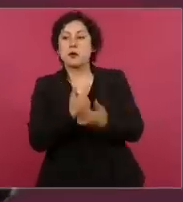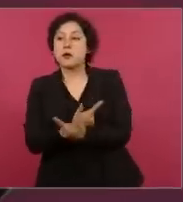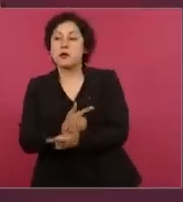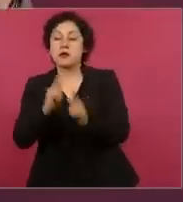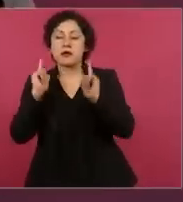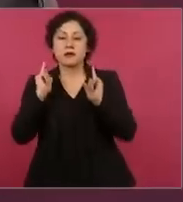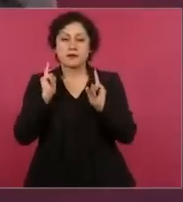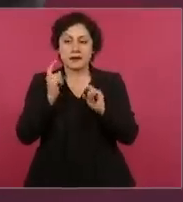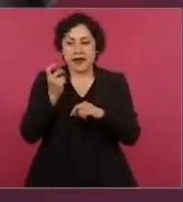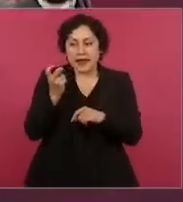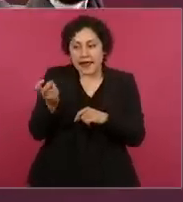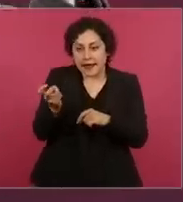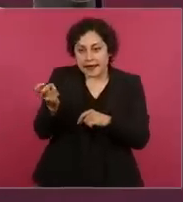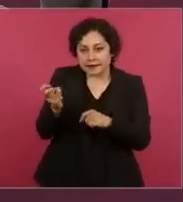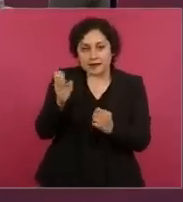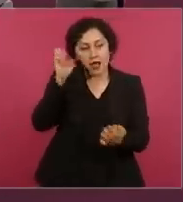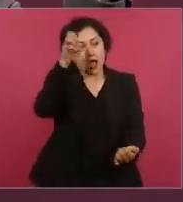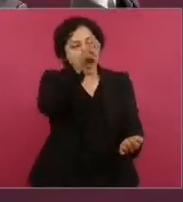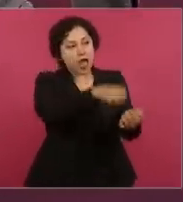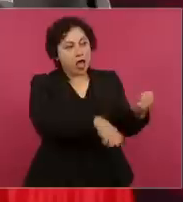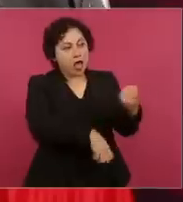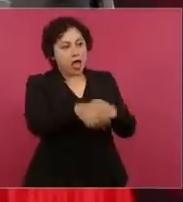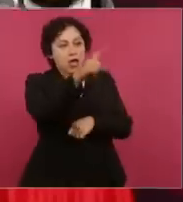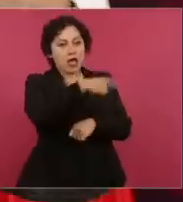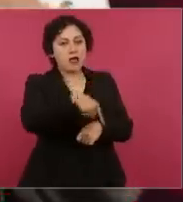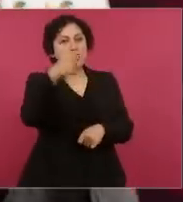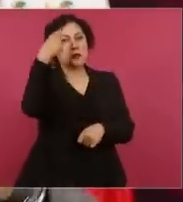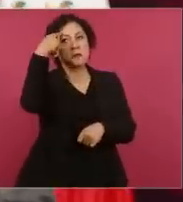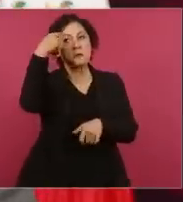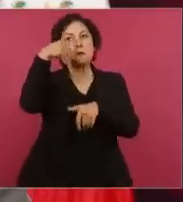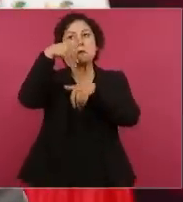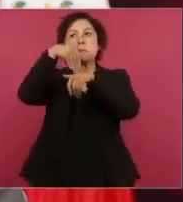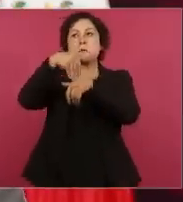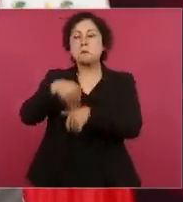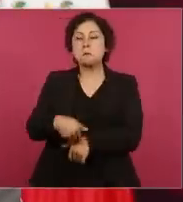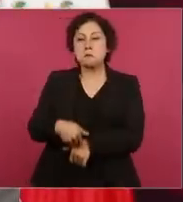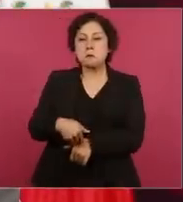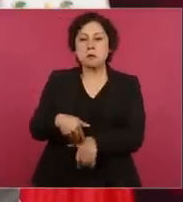es decir, impedía el cambio, impedía la transformación.